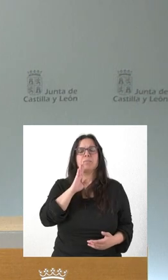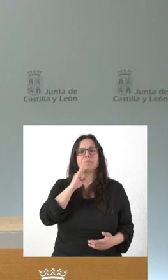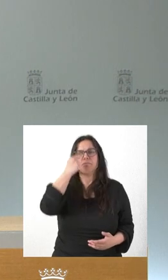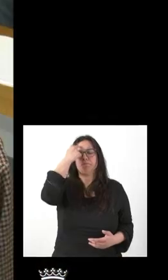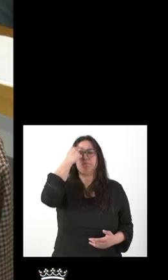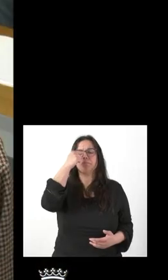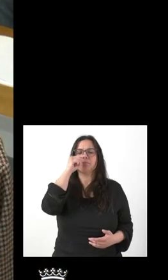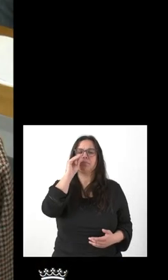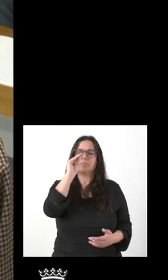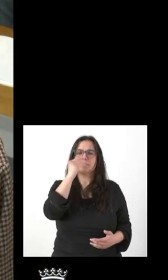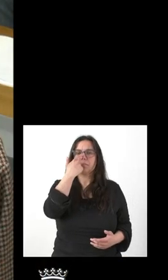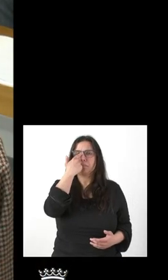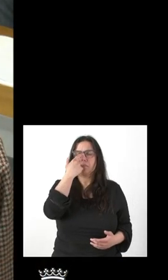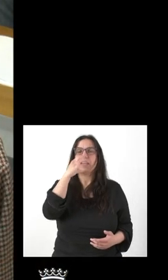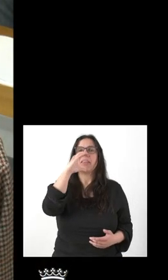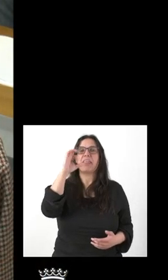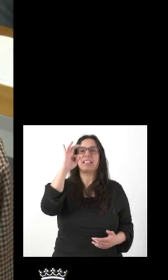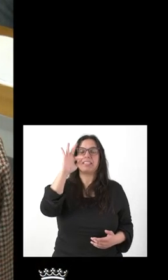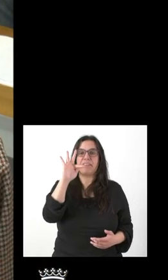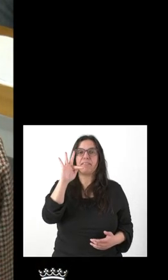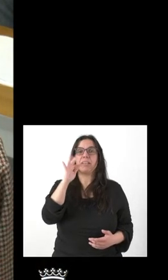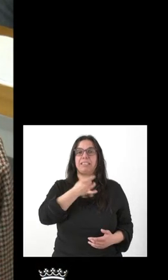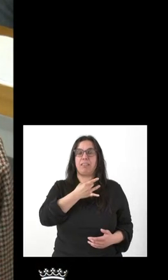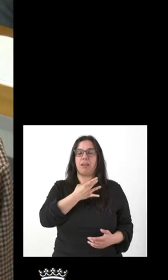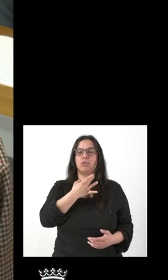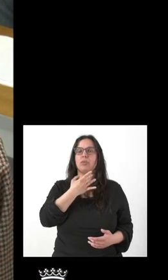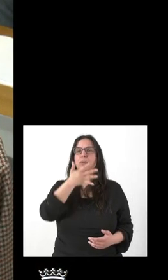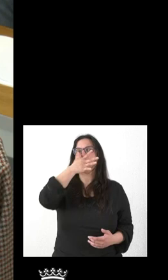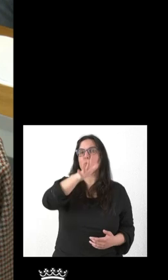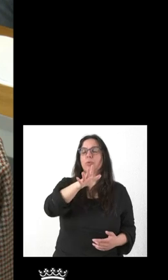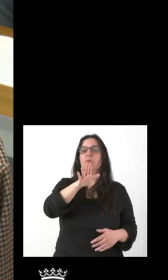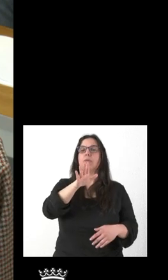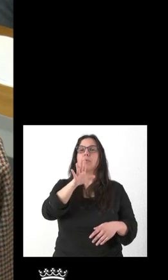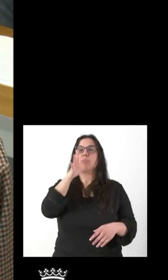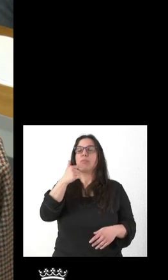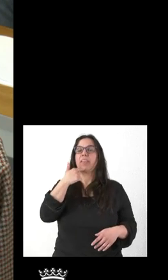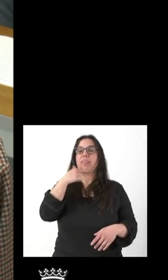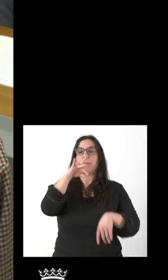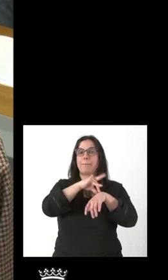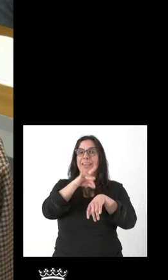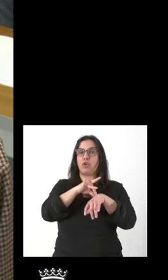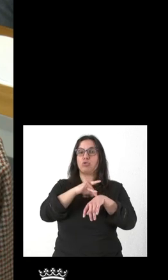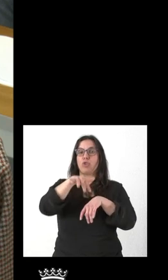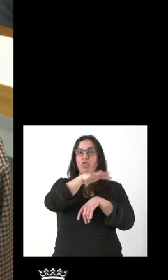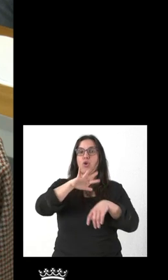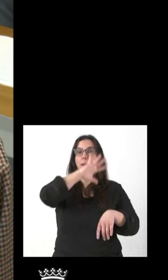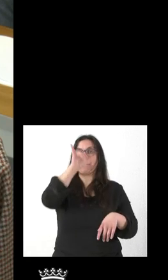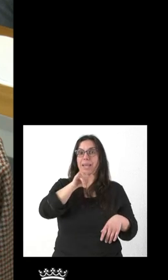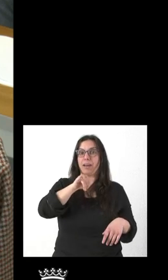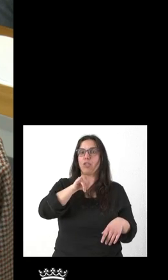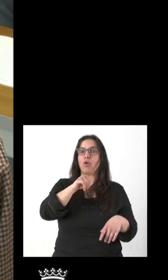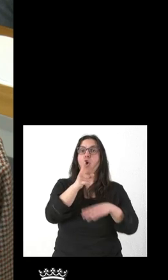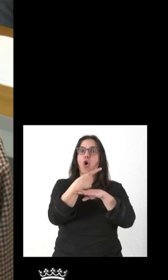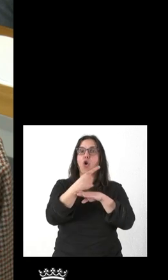CESIF ha formulado una denuncia para advertir que los sanitarios del Bierzo, los médicos del Bierzo, no están cobrando horas